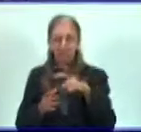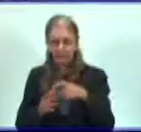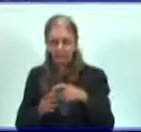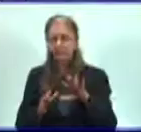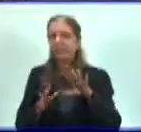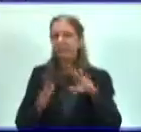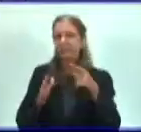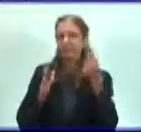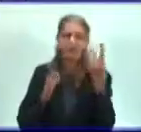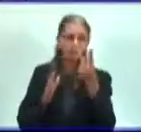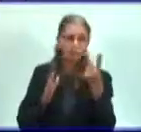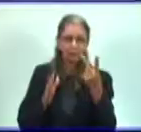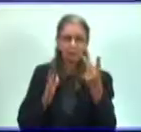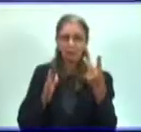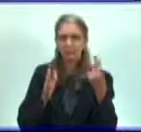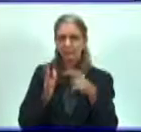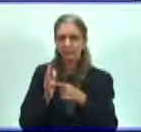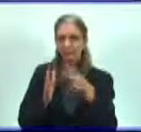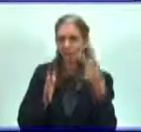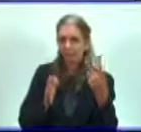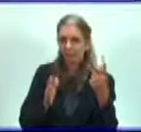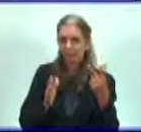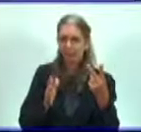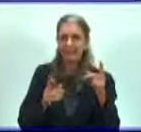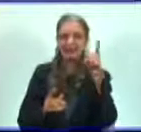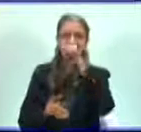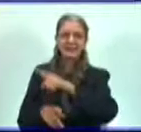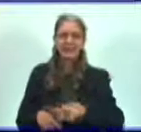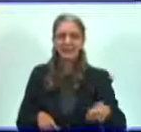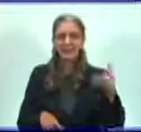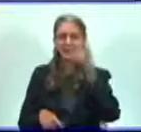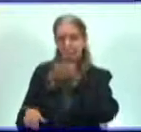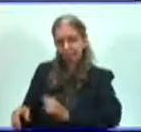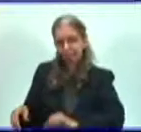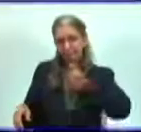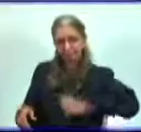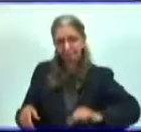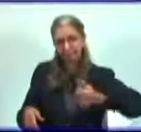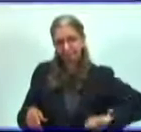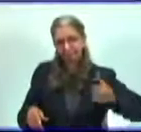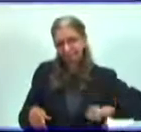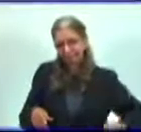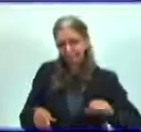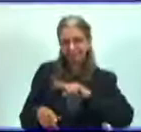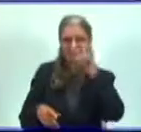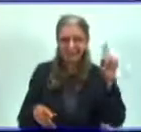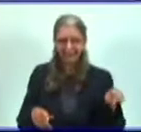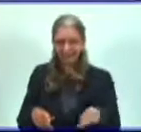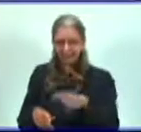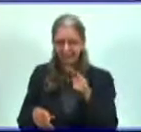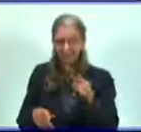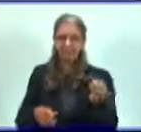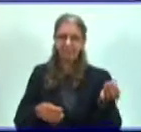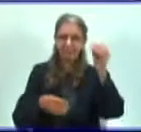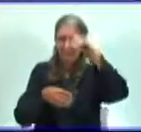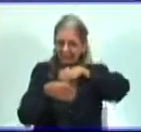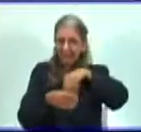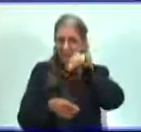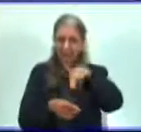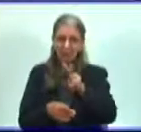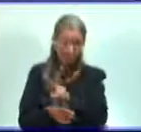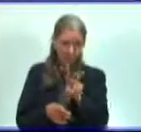Vamos a estar haciendo referencia al ciclo de multiplicación de los virus y dentro de los ciclos de